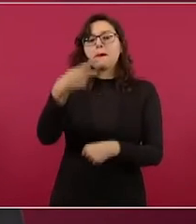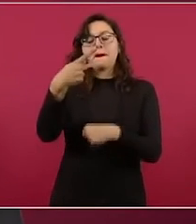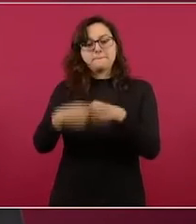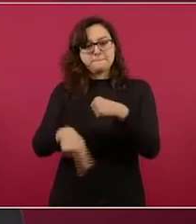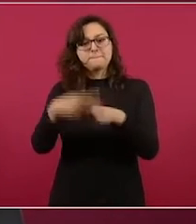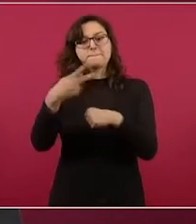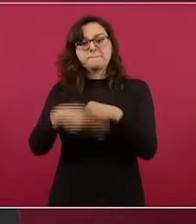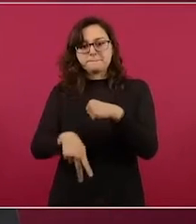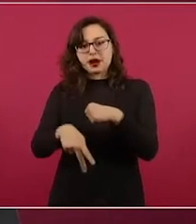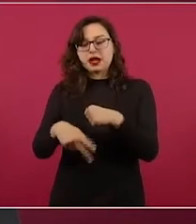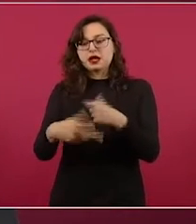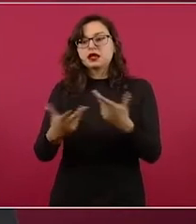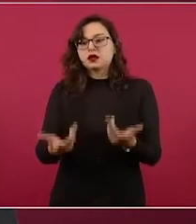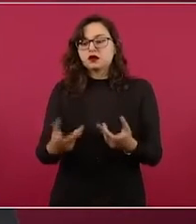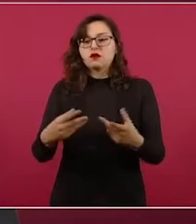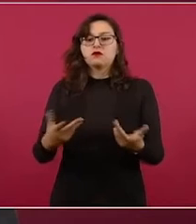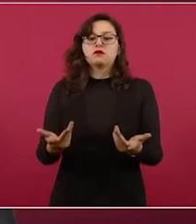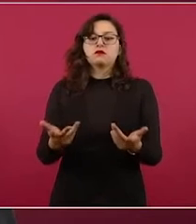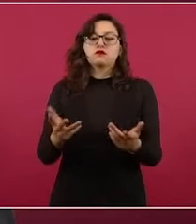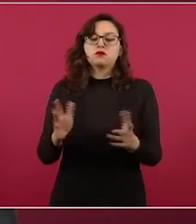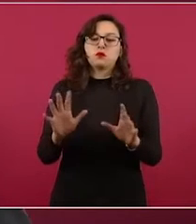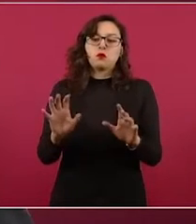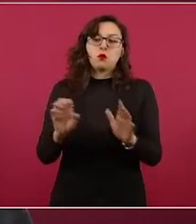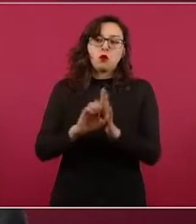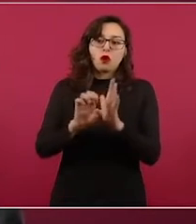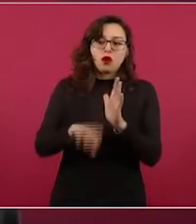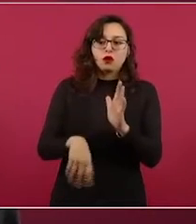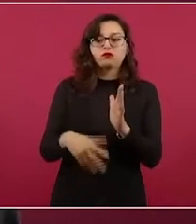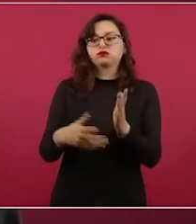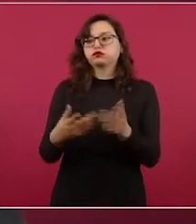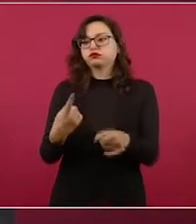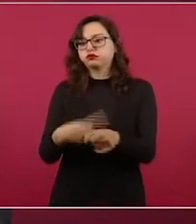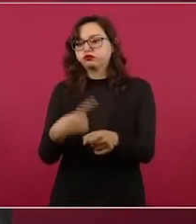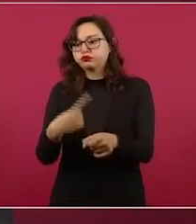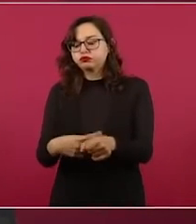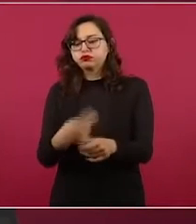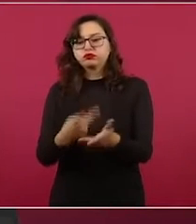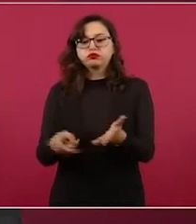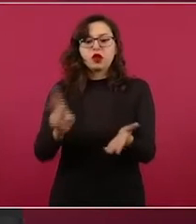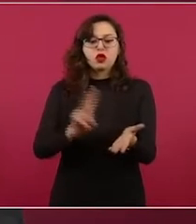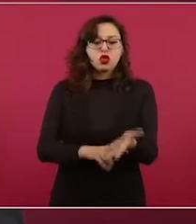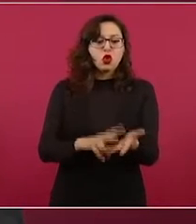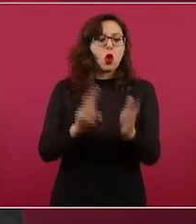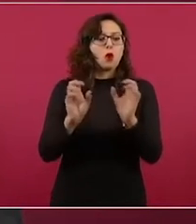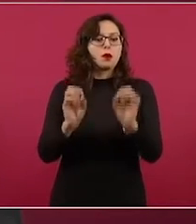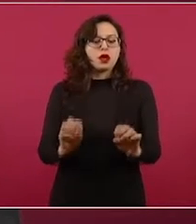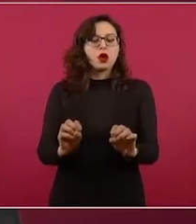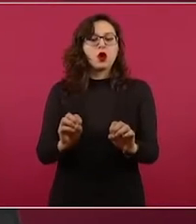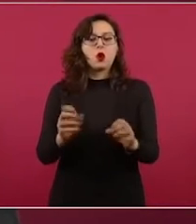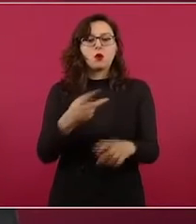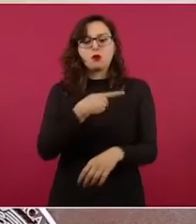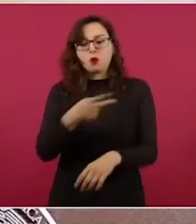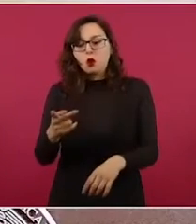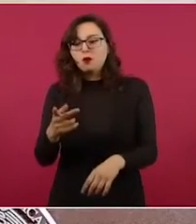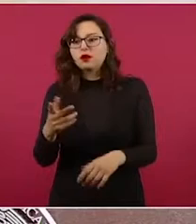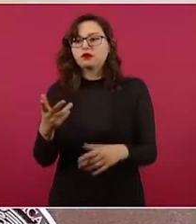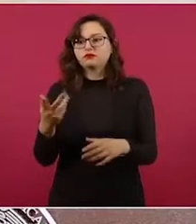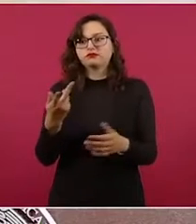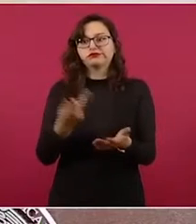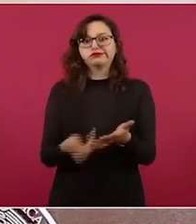biológicas o sociales, como las comorbilidades, como las condiciones de pobreza